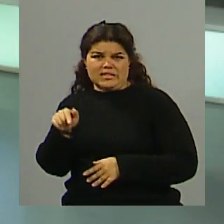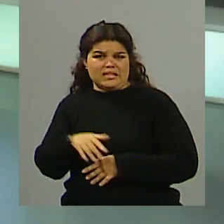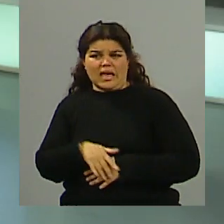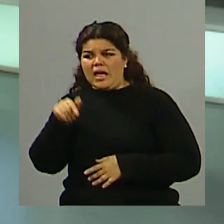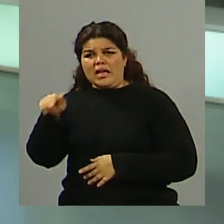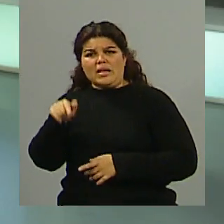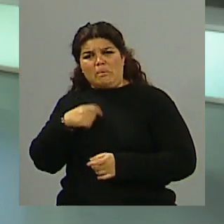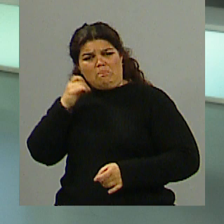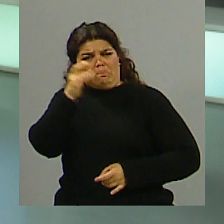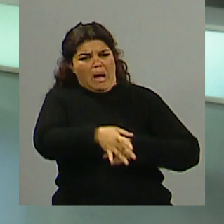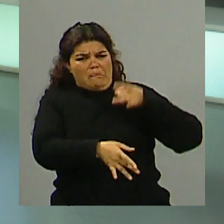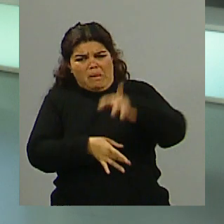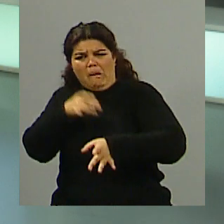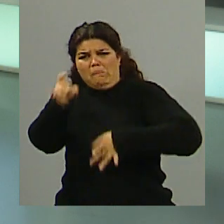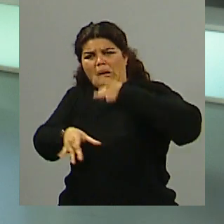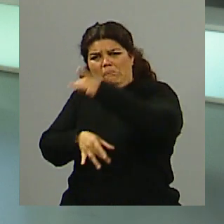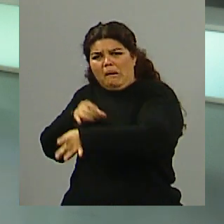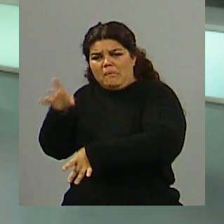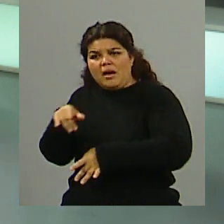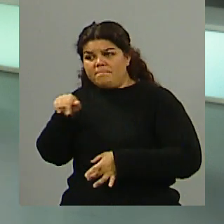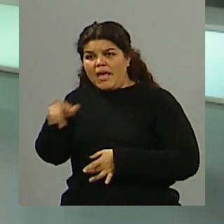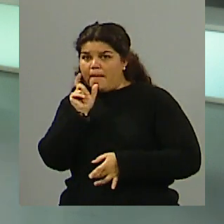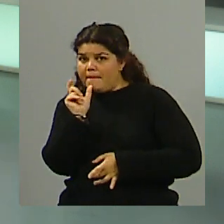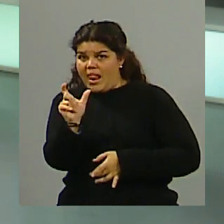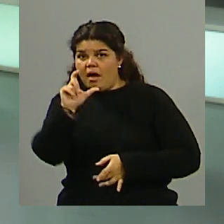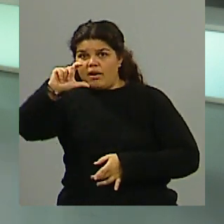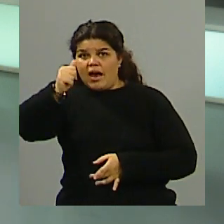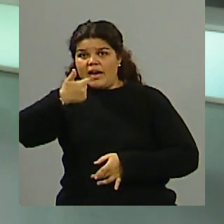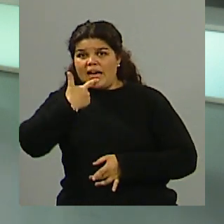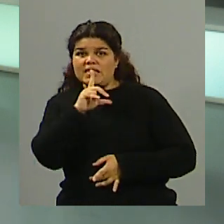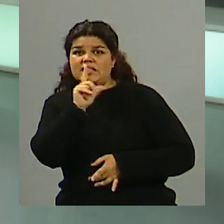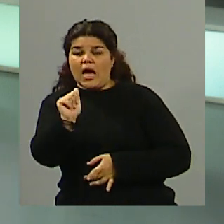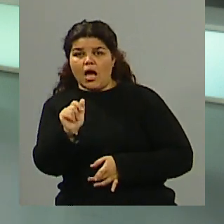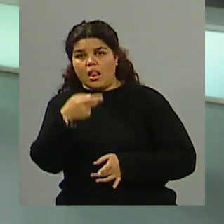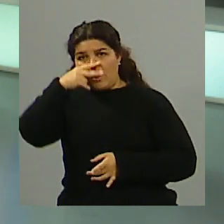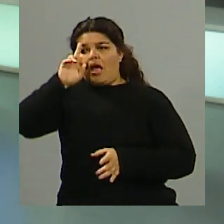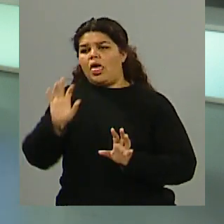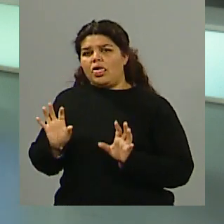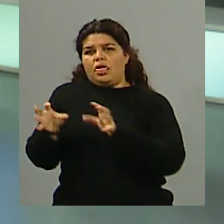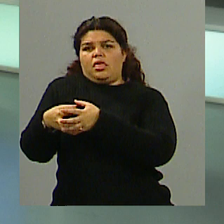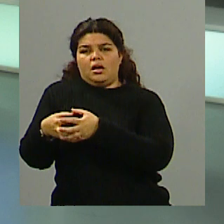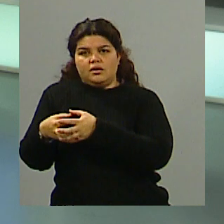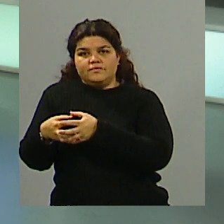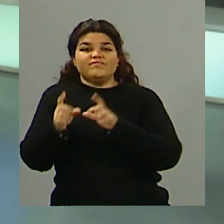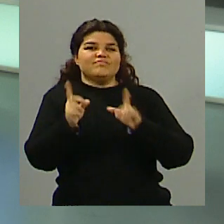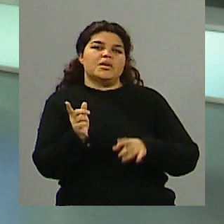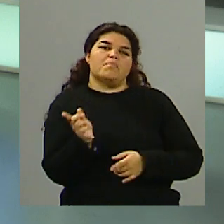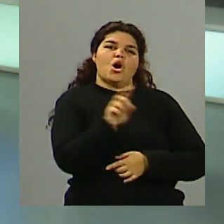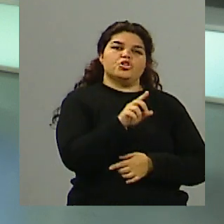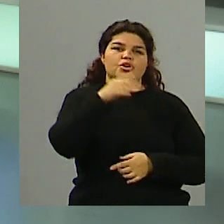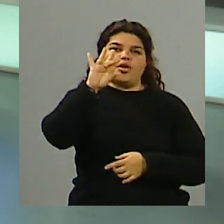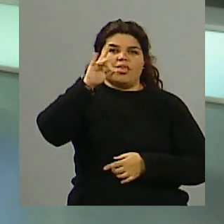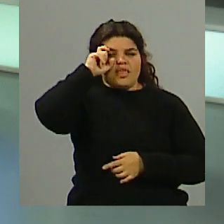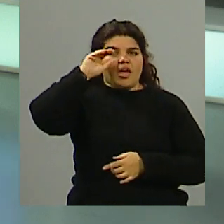utilizó la palabra casta, casta, se corrió del escenario de los políticos. Pero Demarchi utilizó la palabra